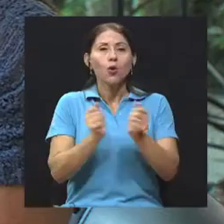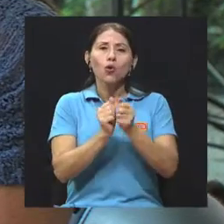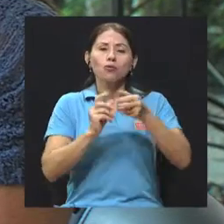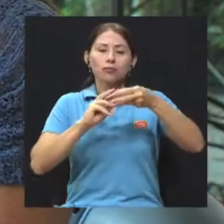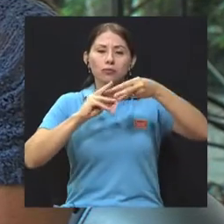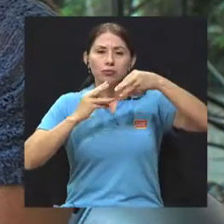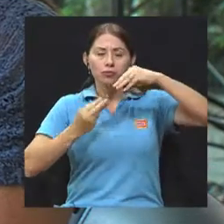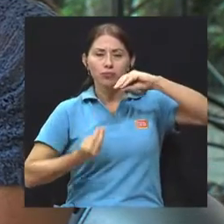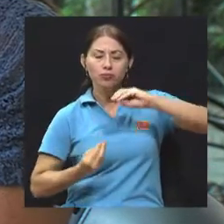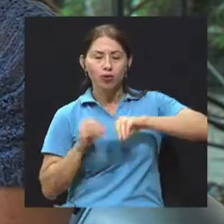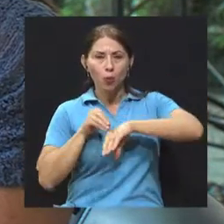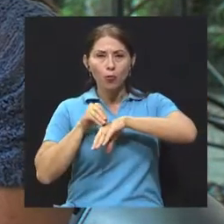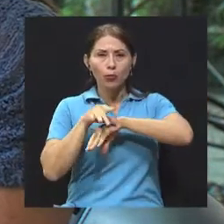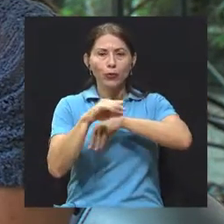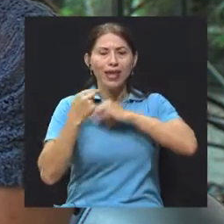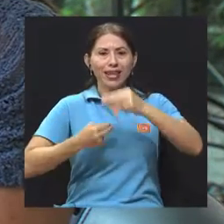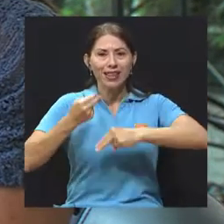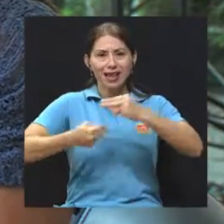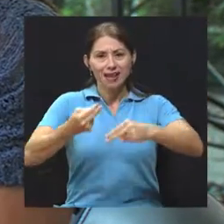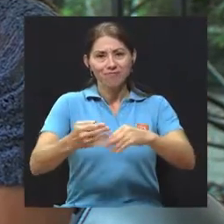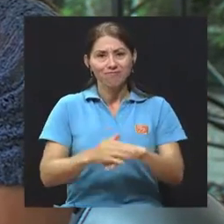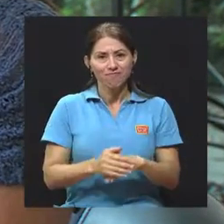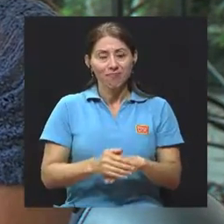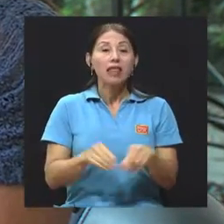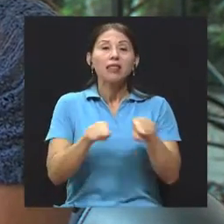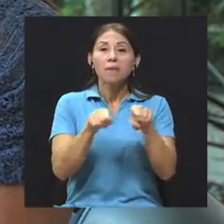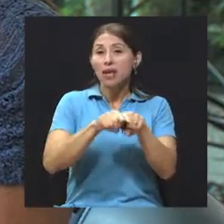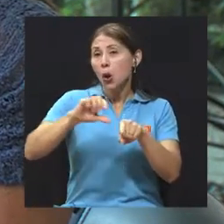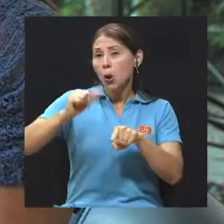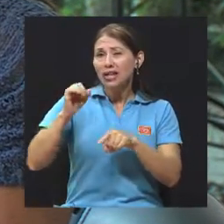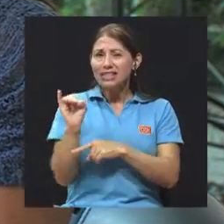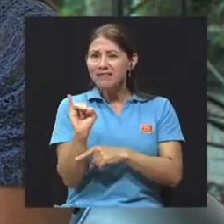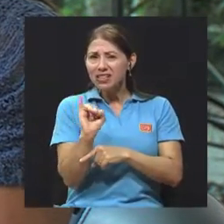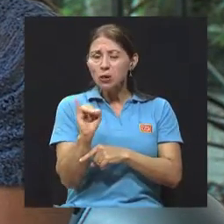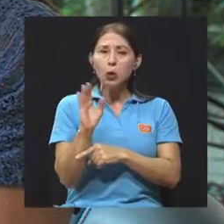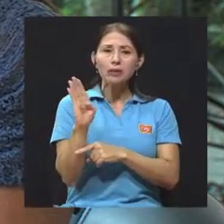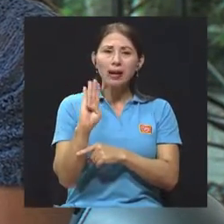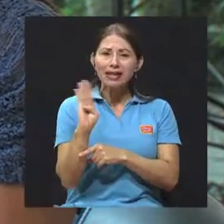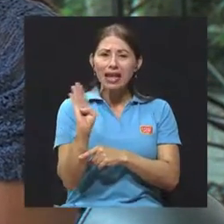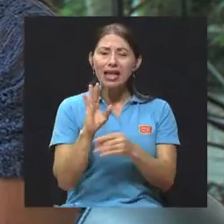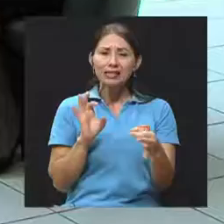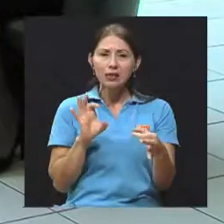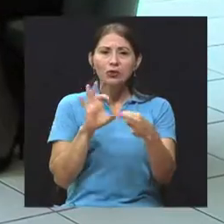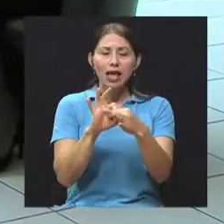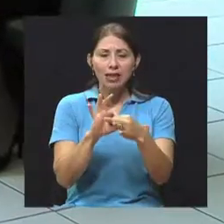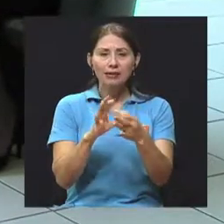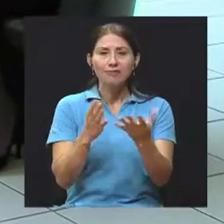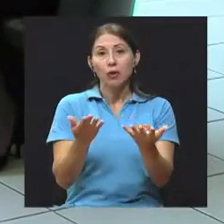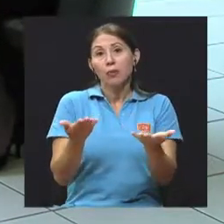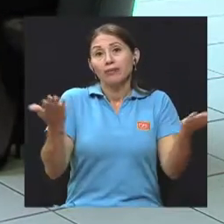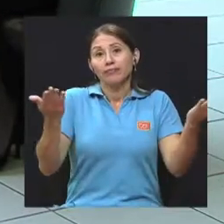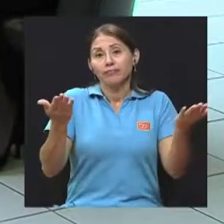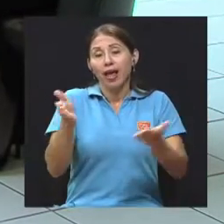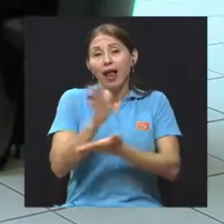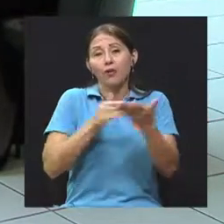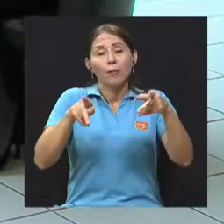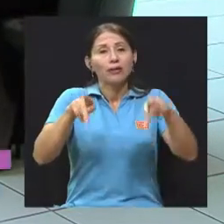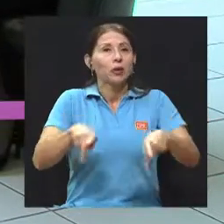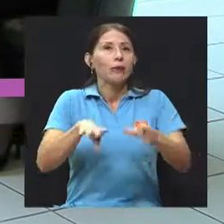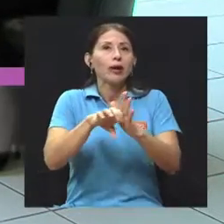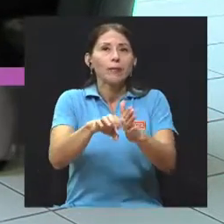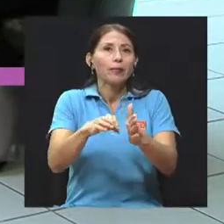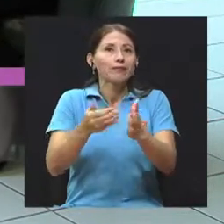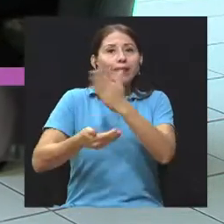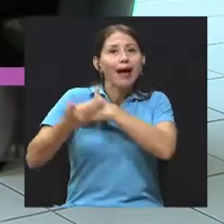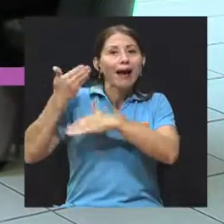Entonces, ya, y esos son como los factores. algunas otras infecciones asociadas, también se ha asociado a bacterias. Se cree que es una persona que en algún momento tuvo